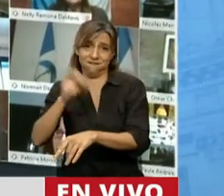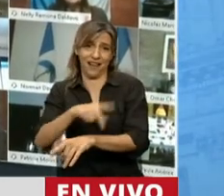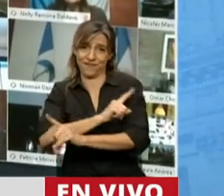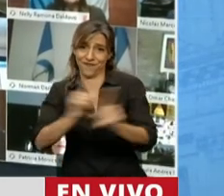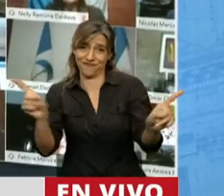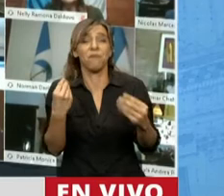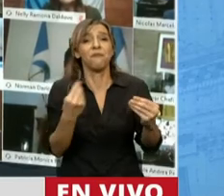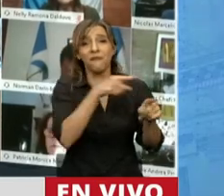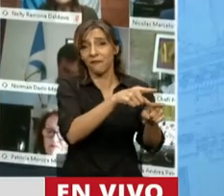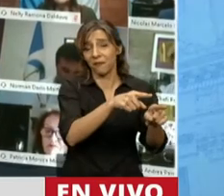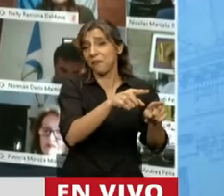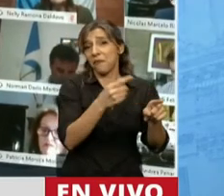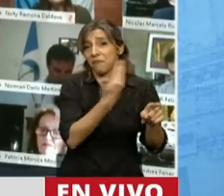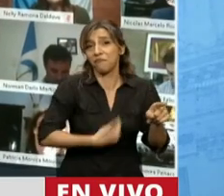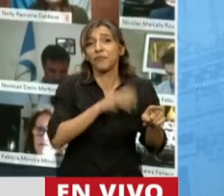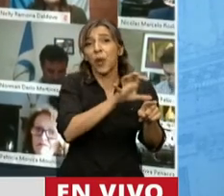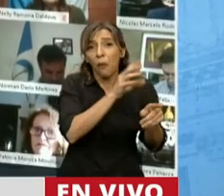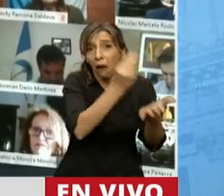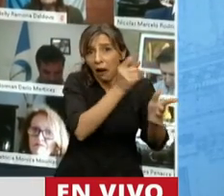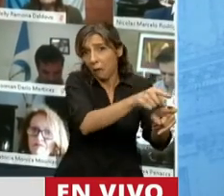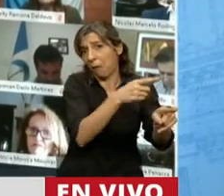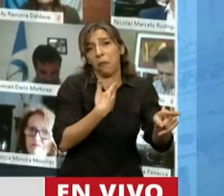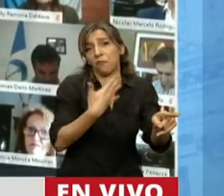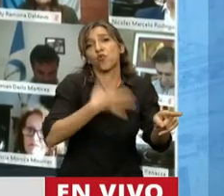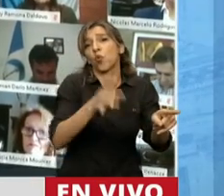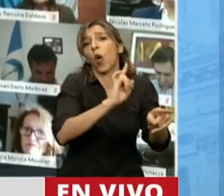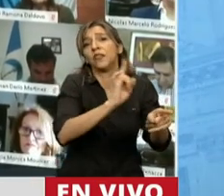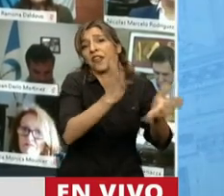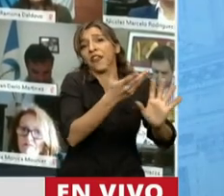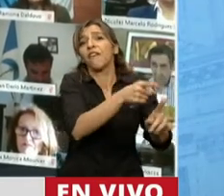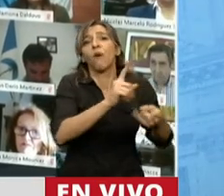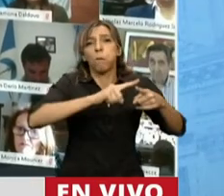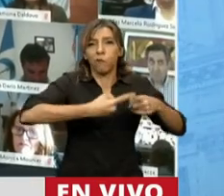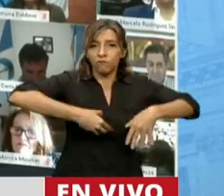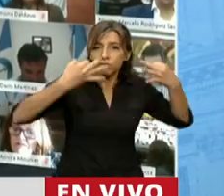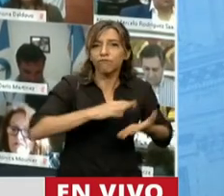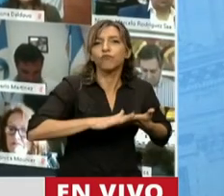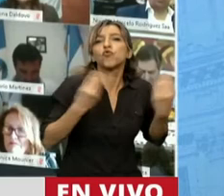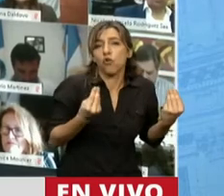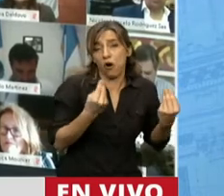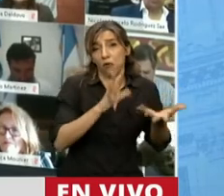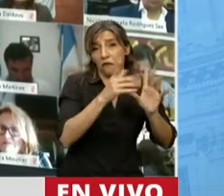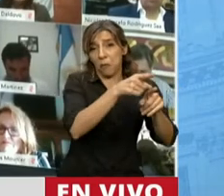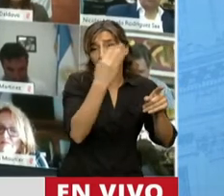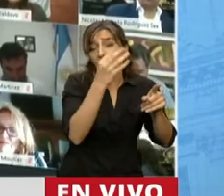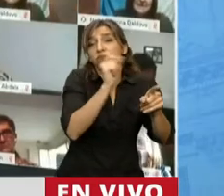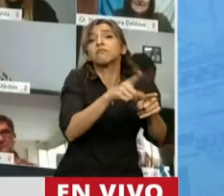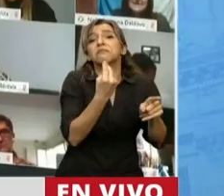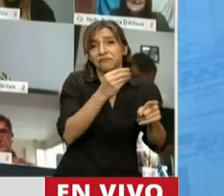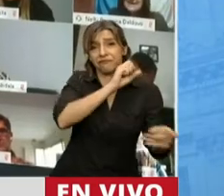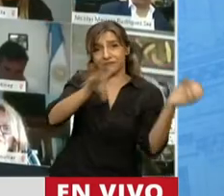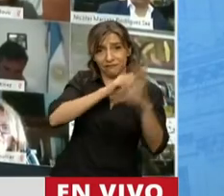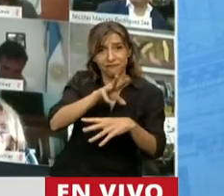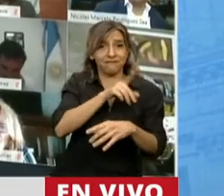ideológicamente no concibe la forma de hacer política a través de la gravia y de la descalificación. Y en segundo lugar, porque